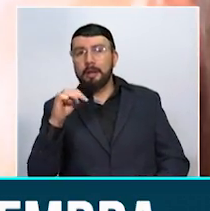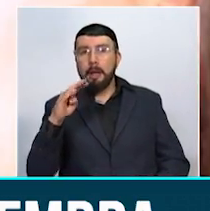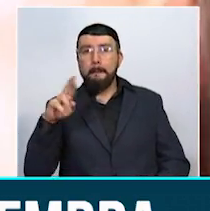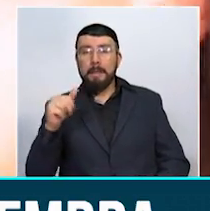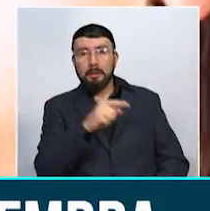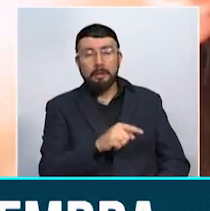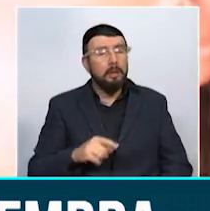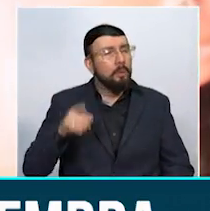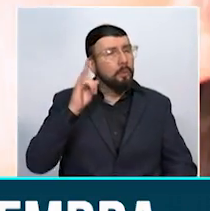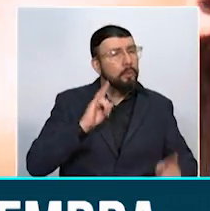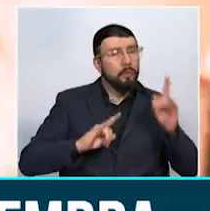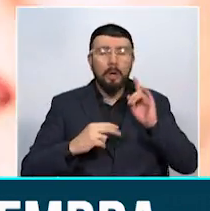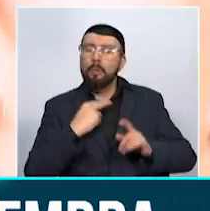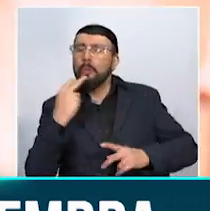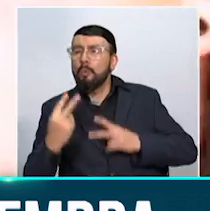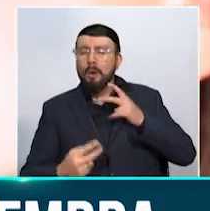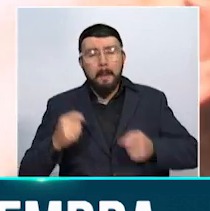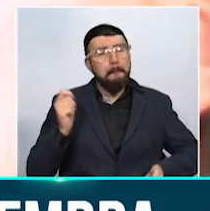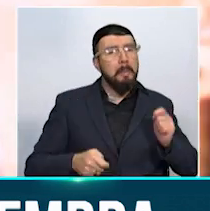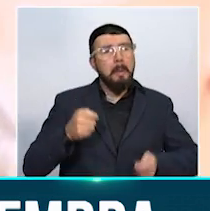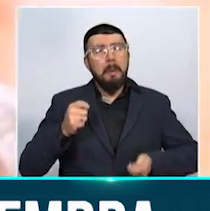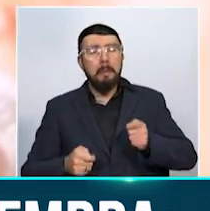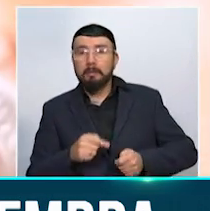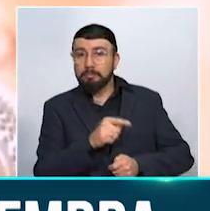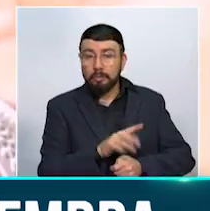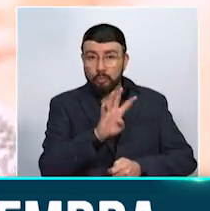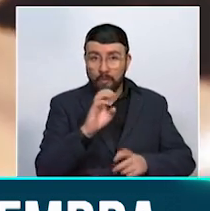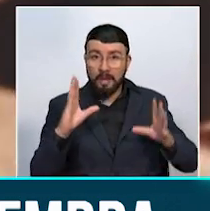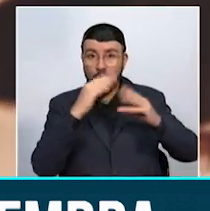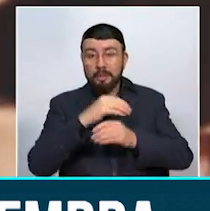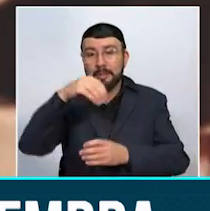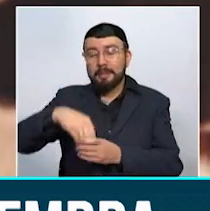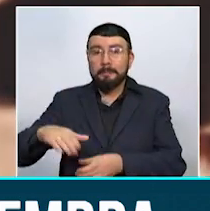que evocan ritmos ancestrales. La cita es a las 9 de la noche en Milán.